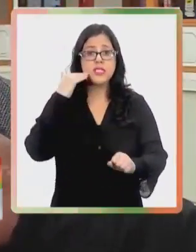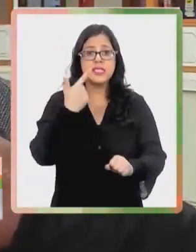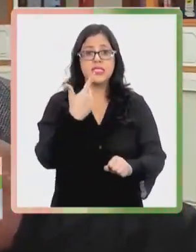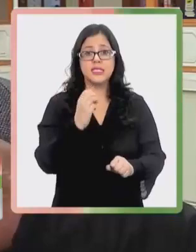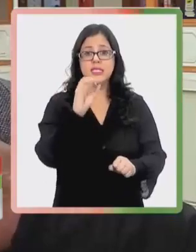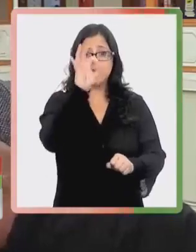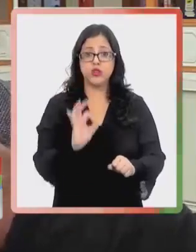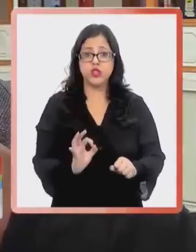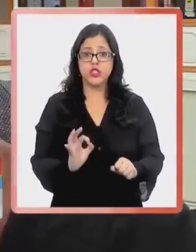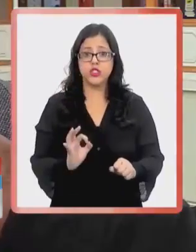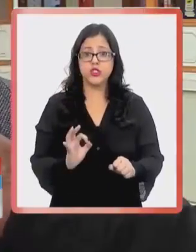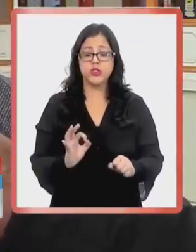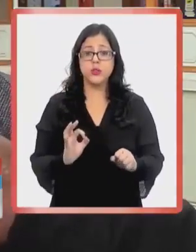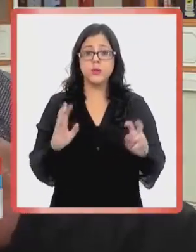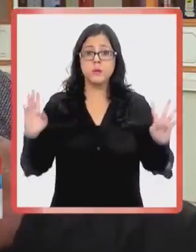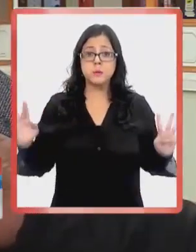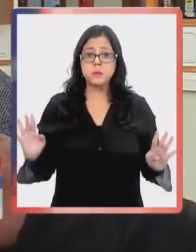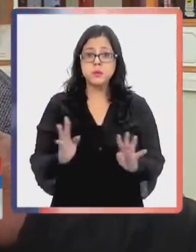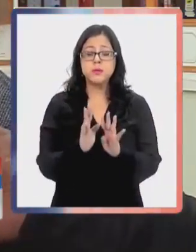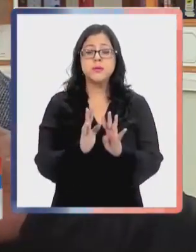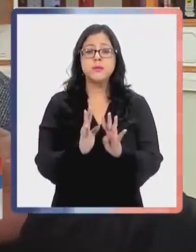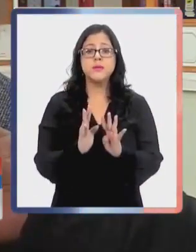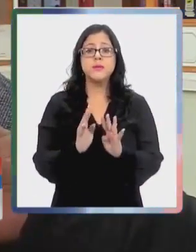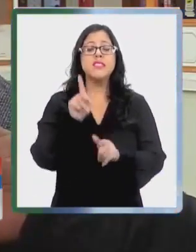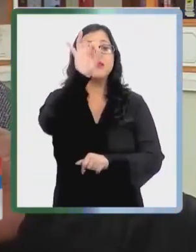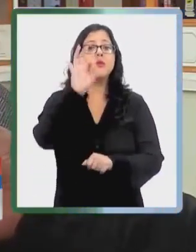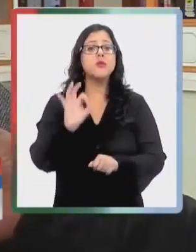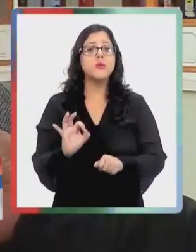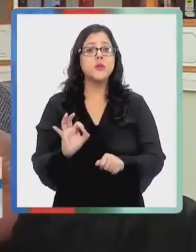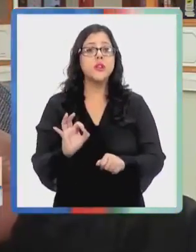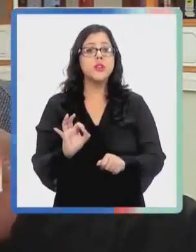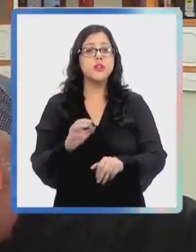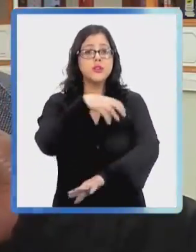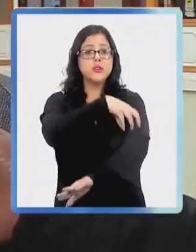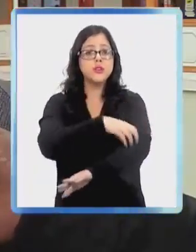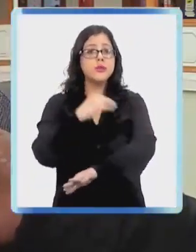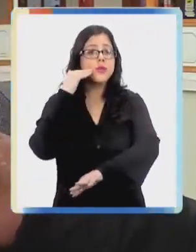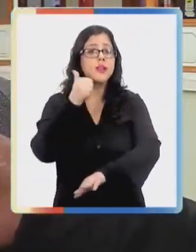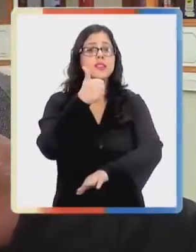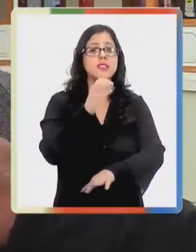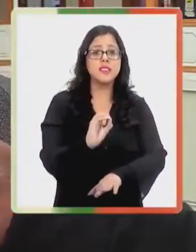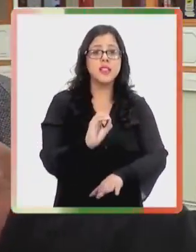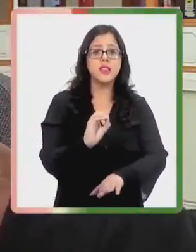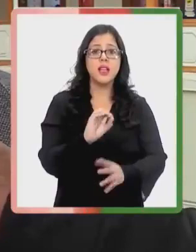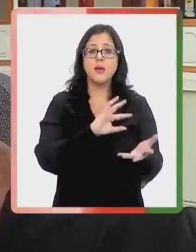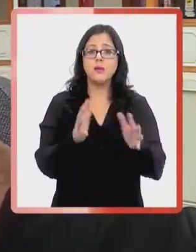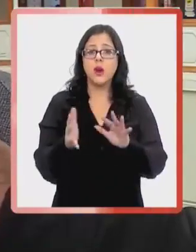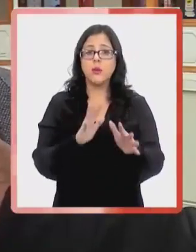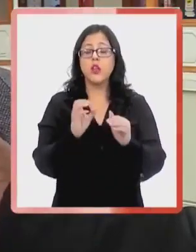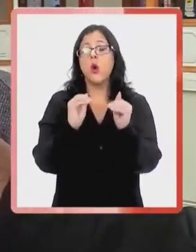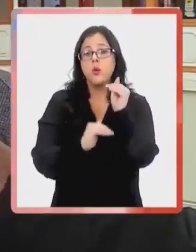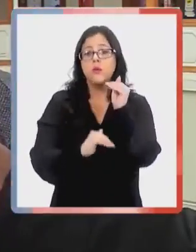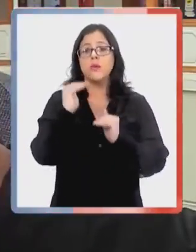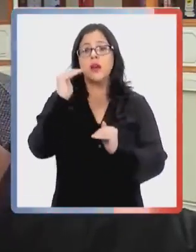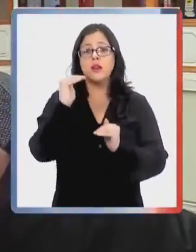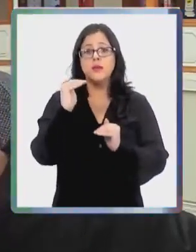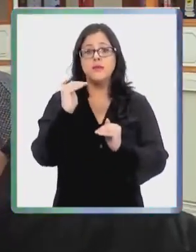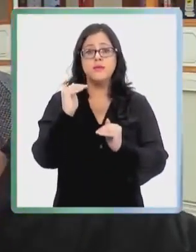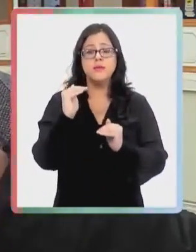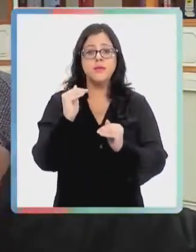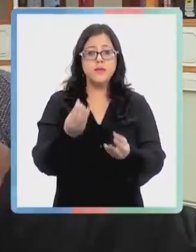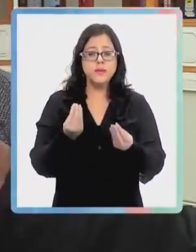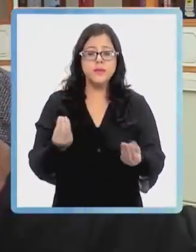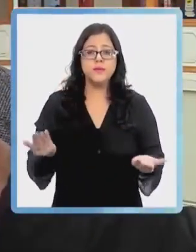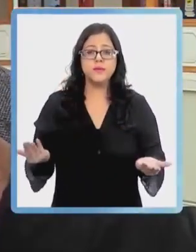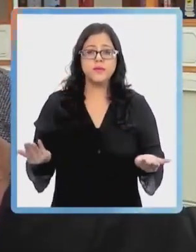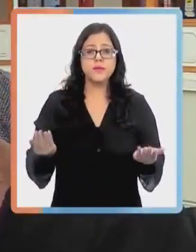de casi el 70%, siendo la media regional casi llegando al 60%, o sea, estamos por sobre la media regional